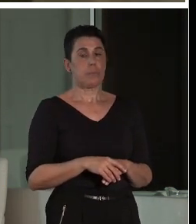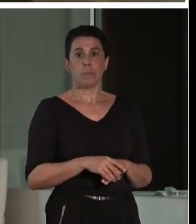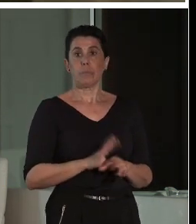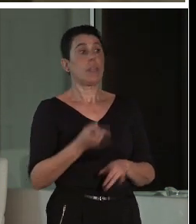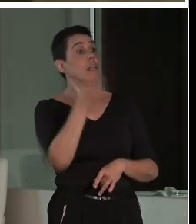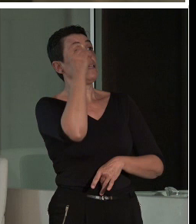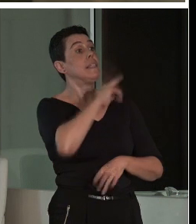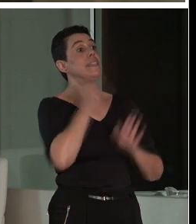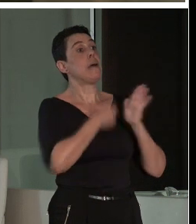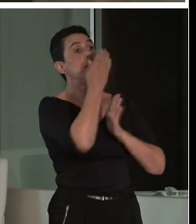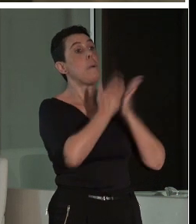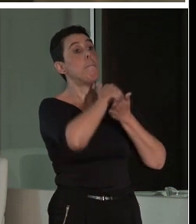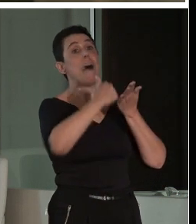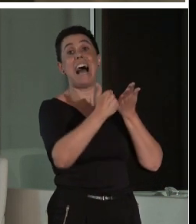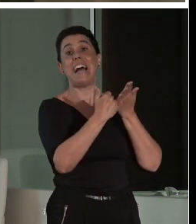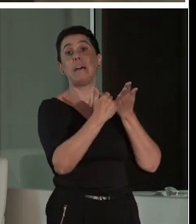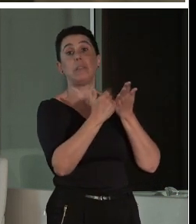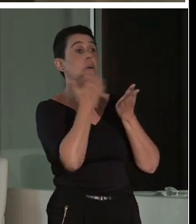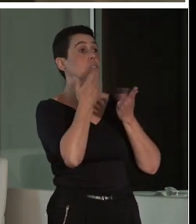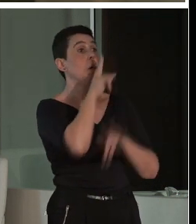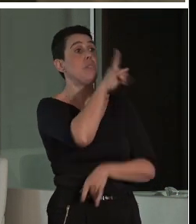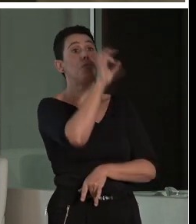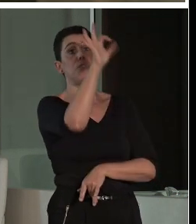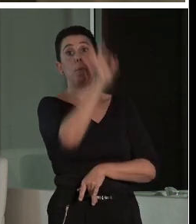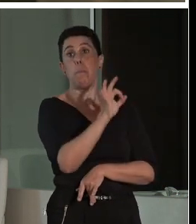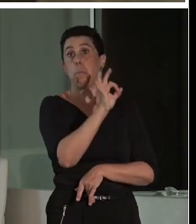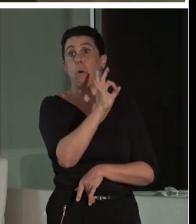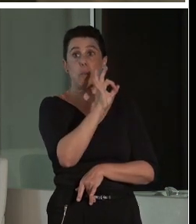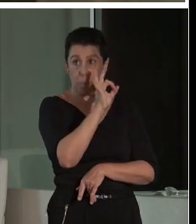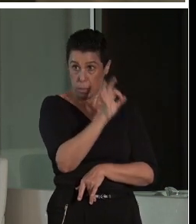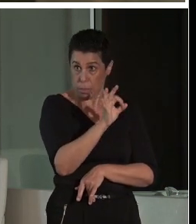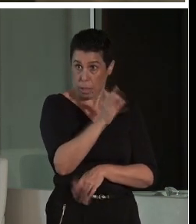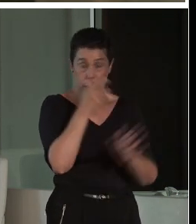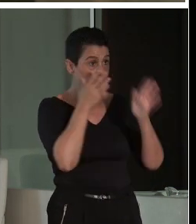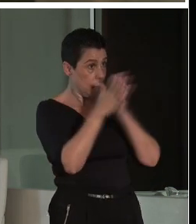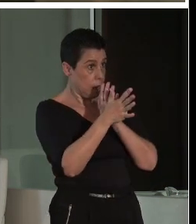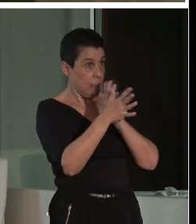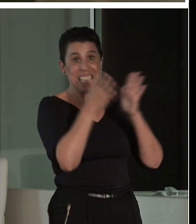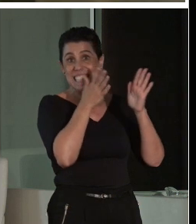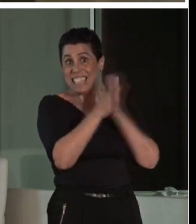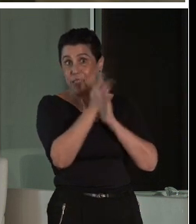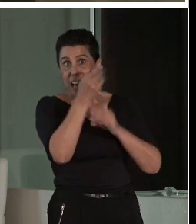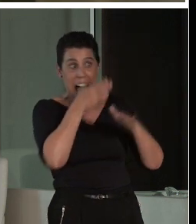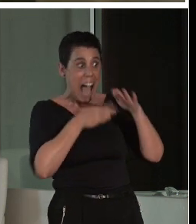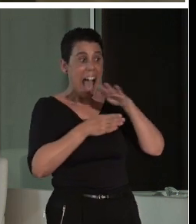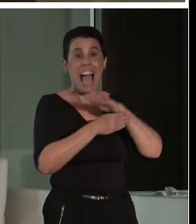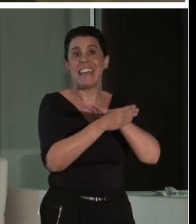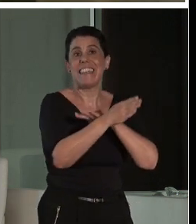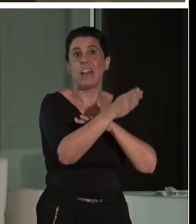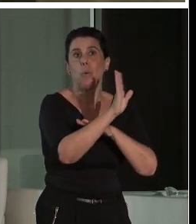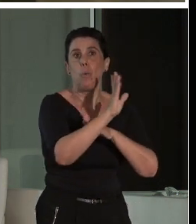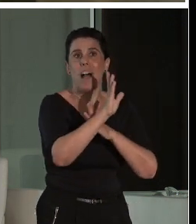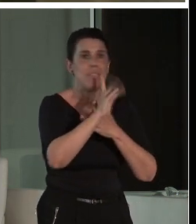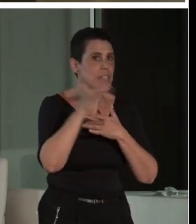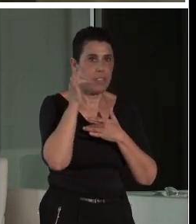Establecimos unos parámetros. Bueno, pues si estamos en el 100% tendremos una adecuación barra accesibilidad óptima y de